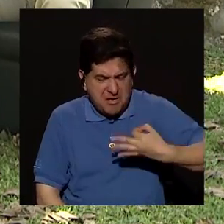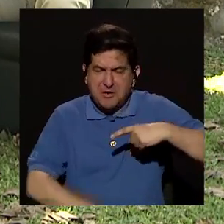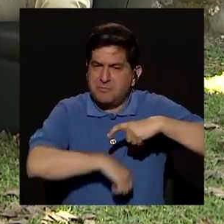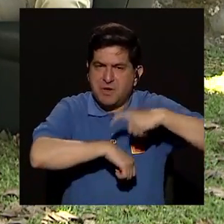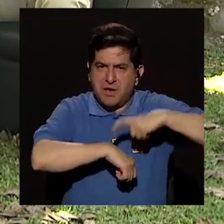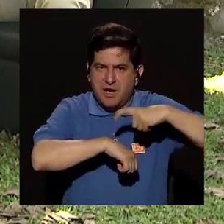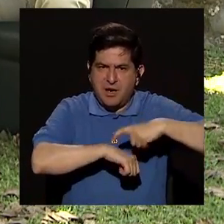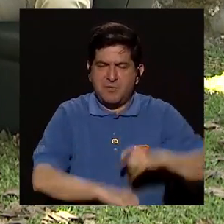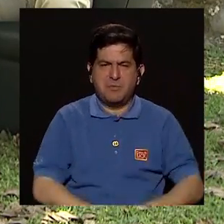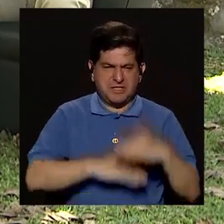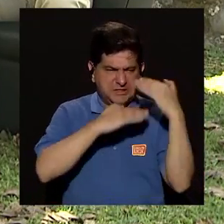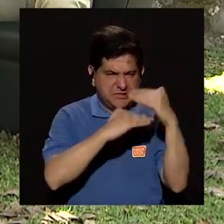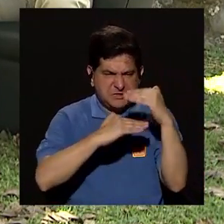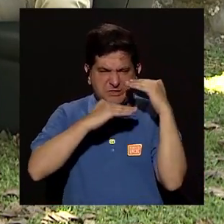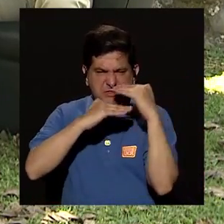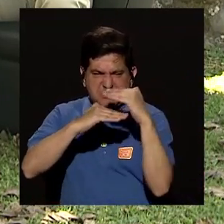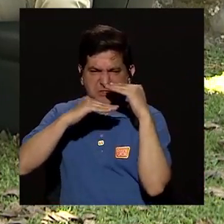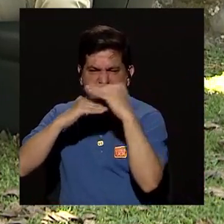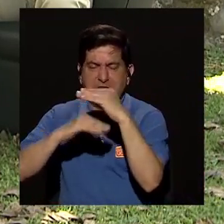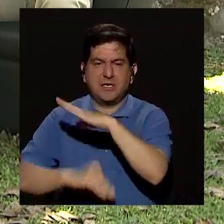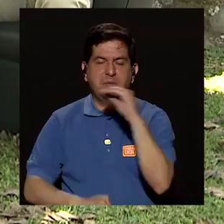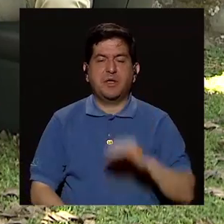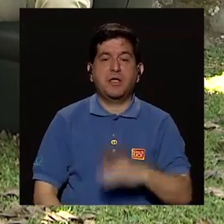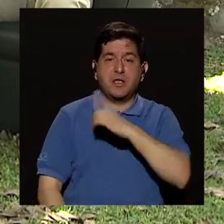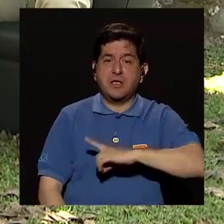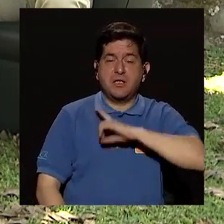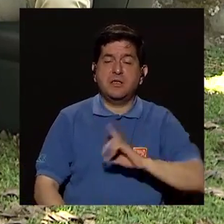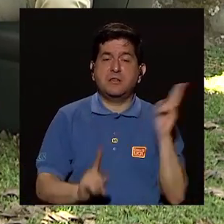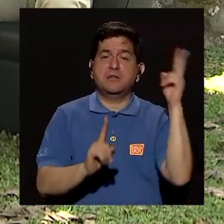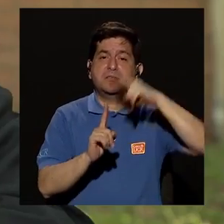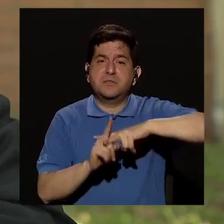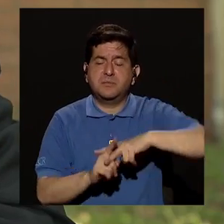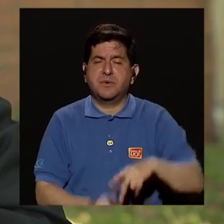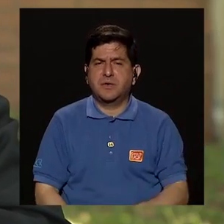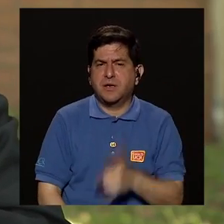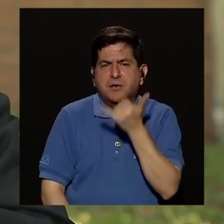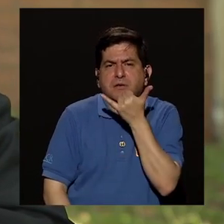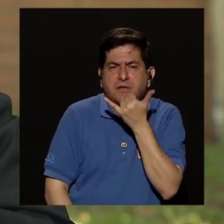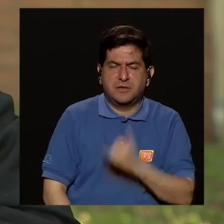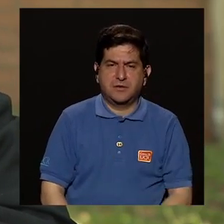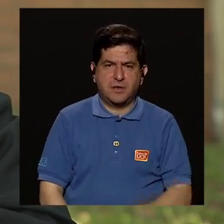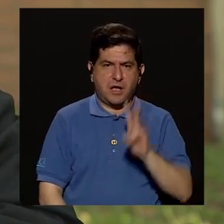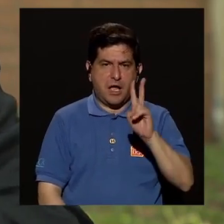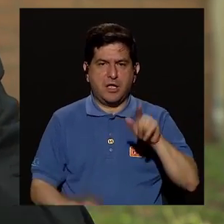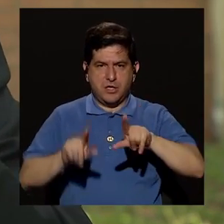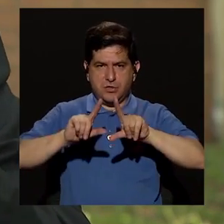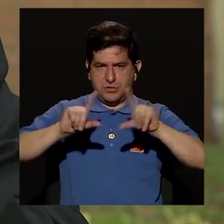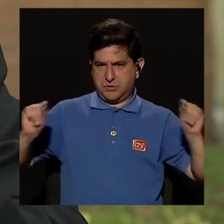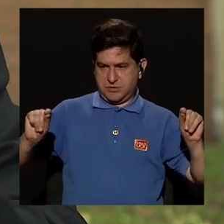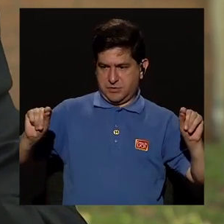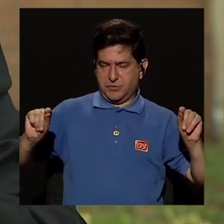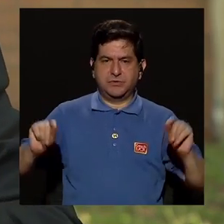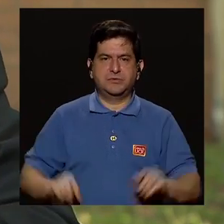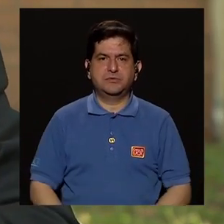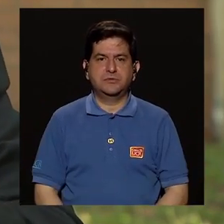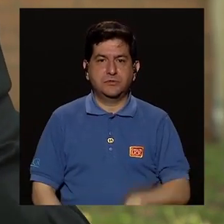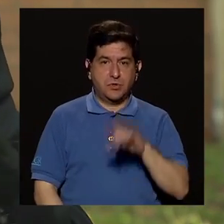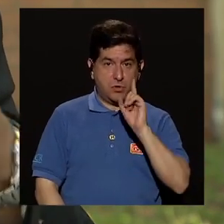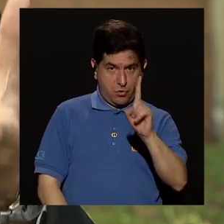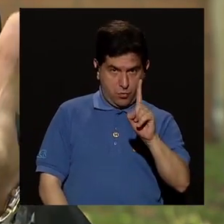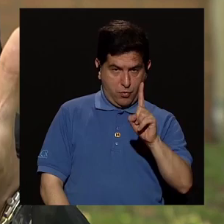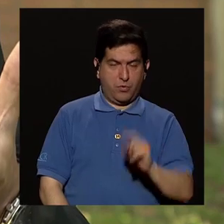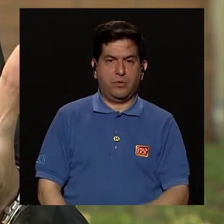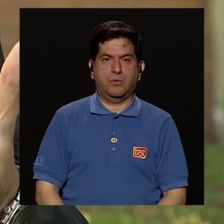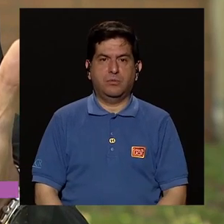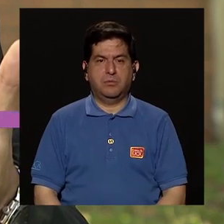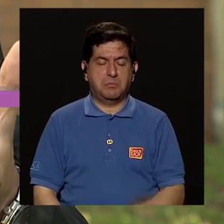a la hora de imponer los límites e imponer la disciplina? Sí, hay dos extremos ahí. Está el